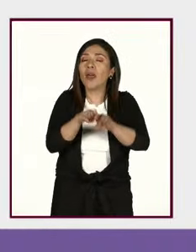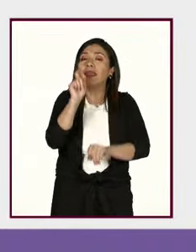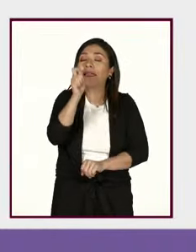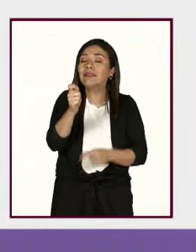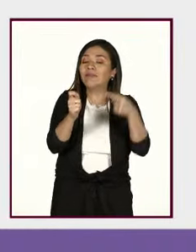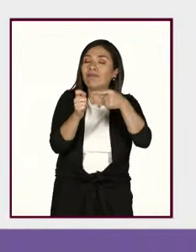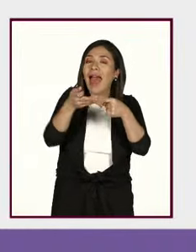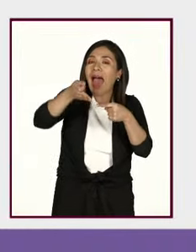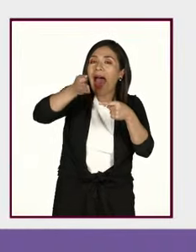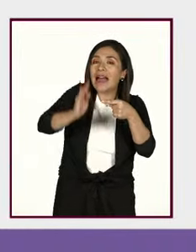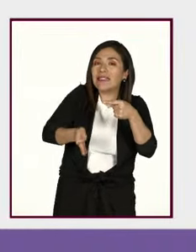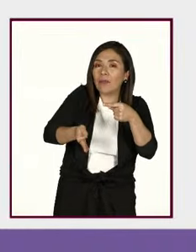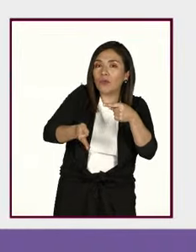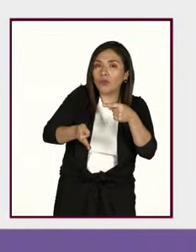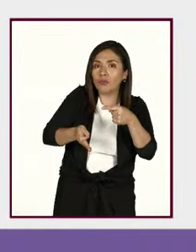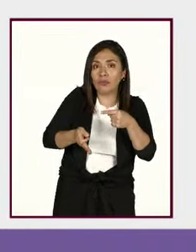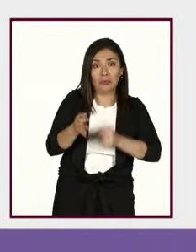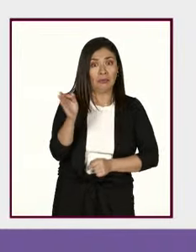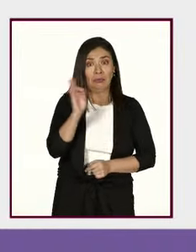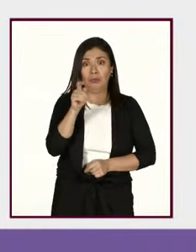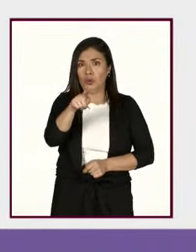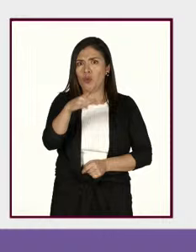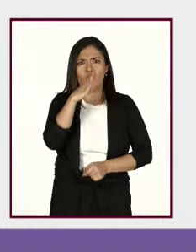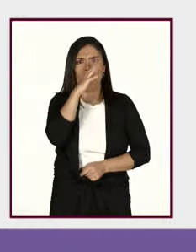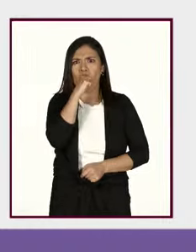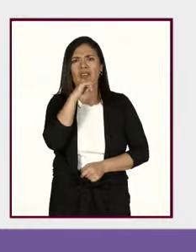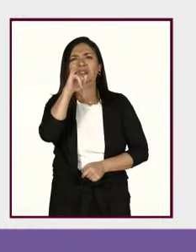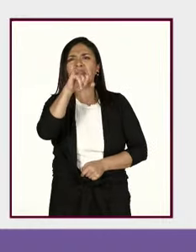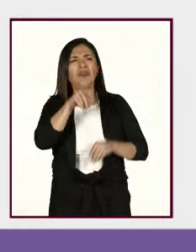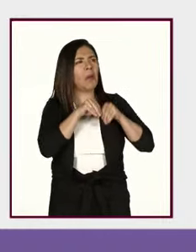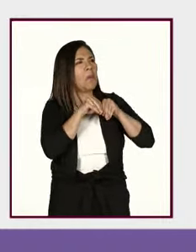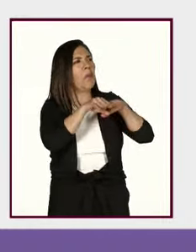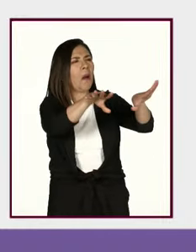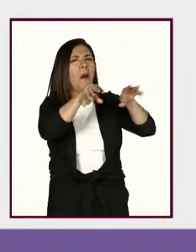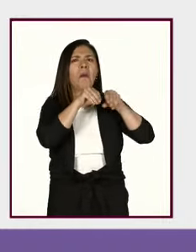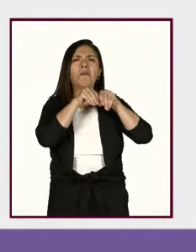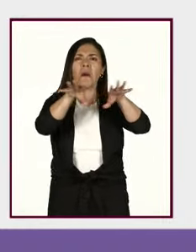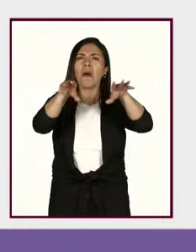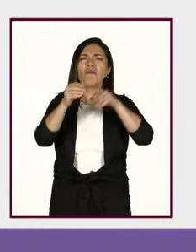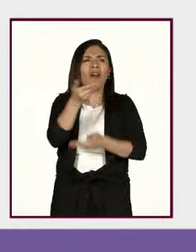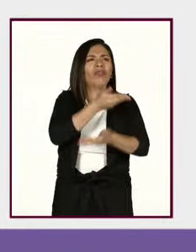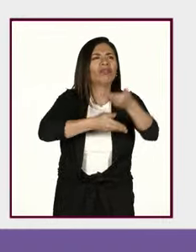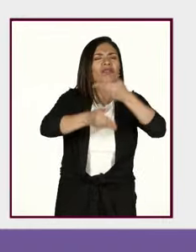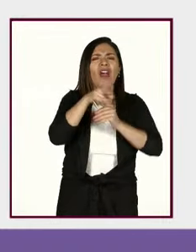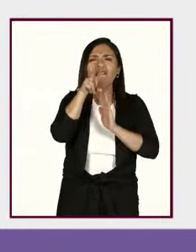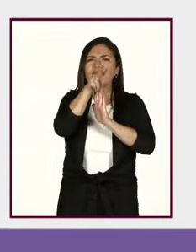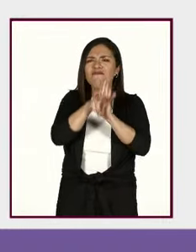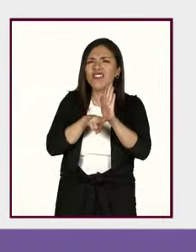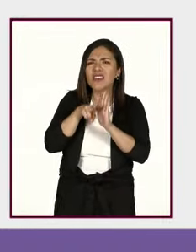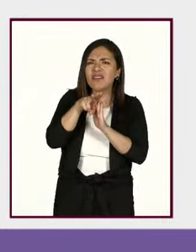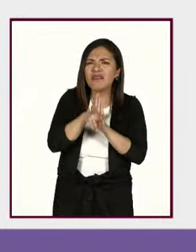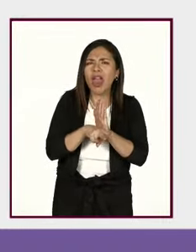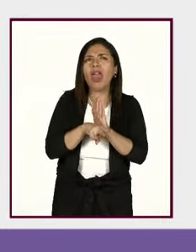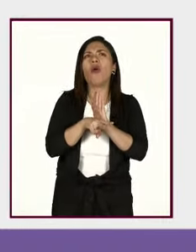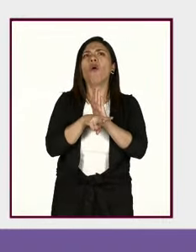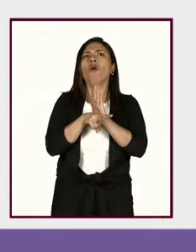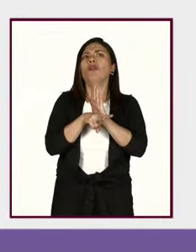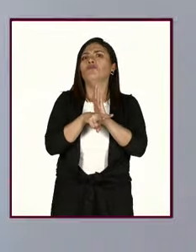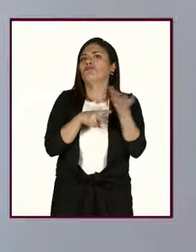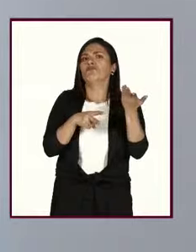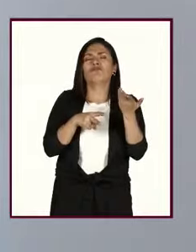no es posible estar difundiendo videos de